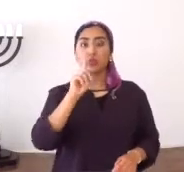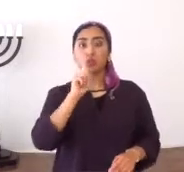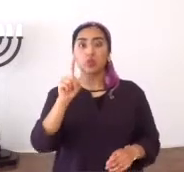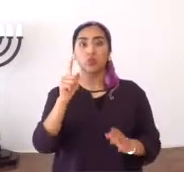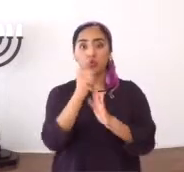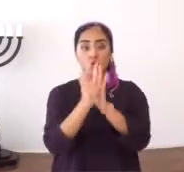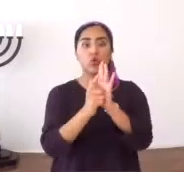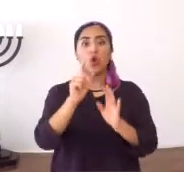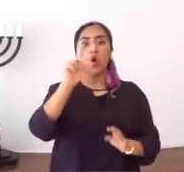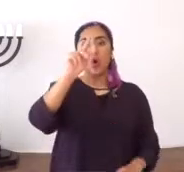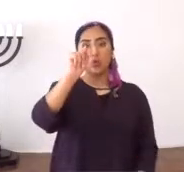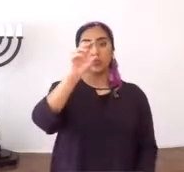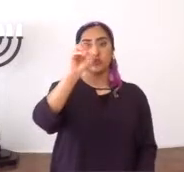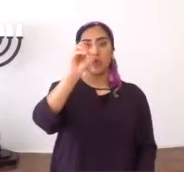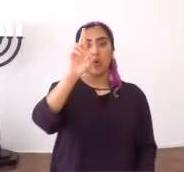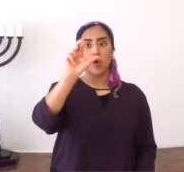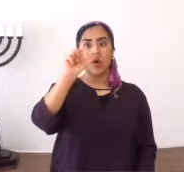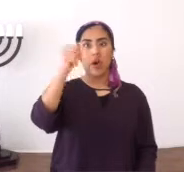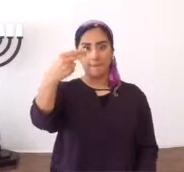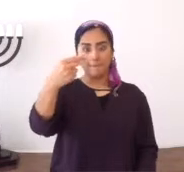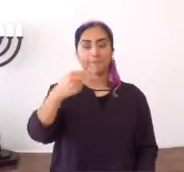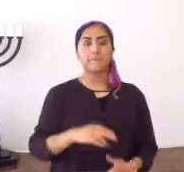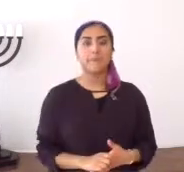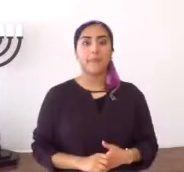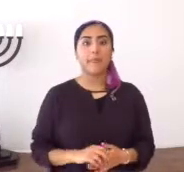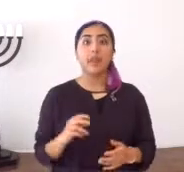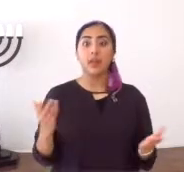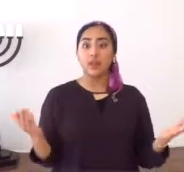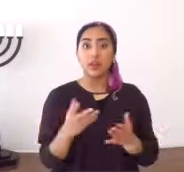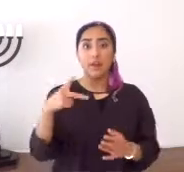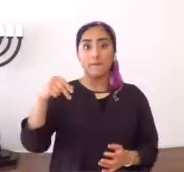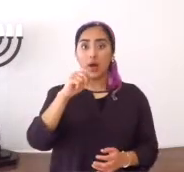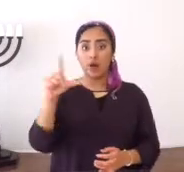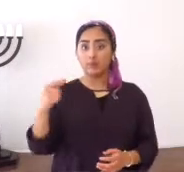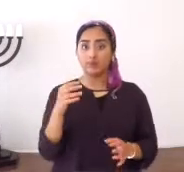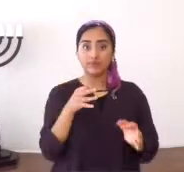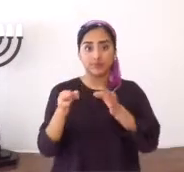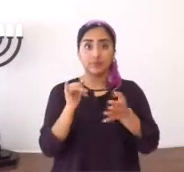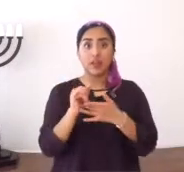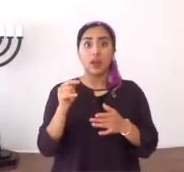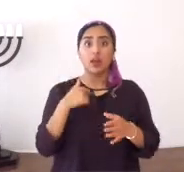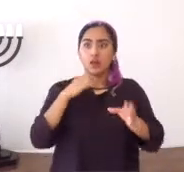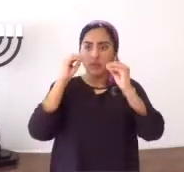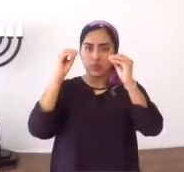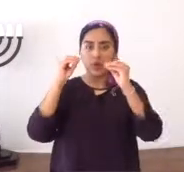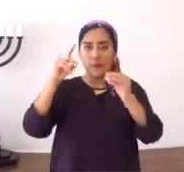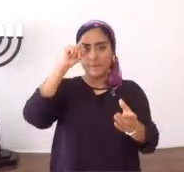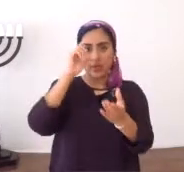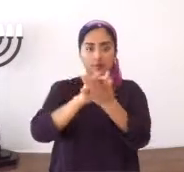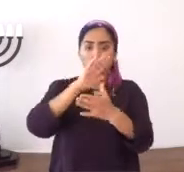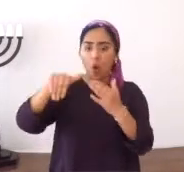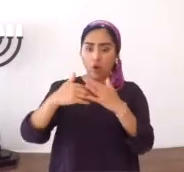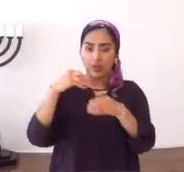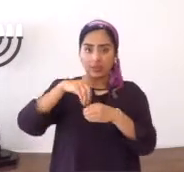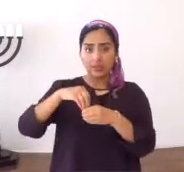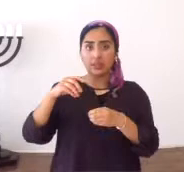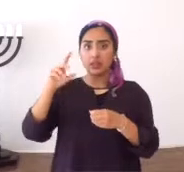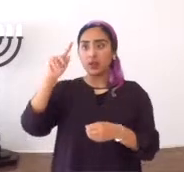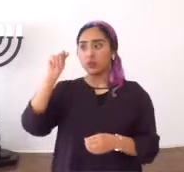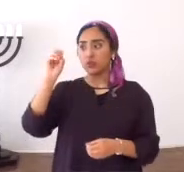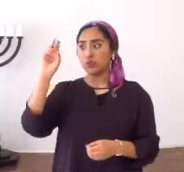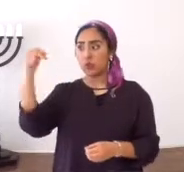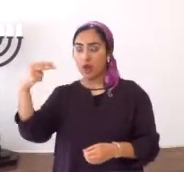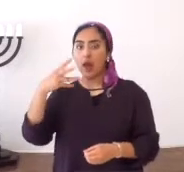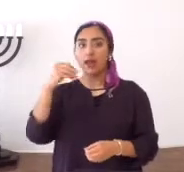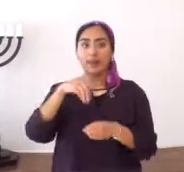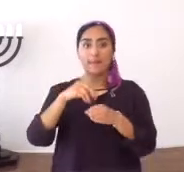pronuncia usted como ley, es Torah, por lo que ya expliqué, entonces aquí está explicando Shaul, que él, enseña, creyendo, todas las cosas,